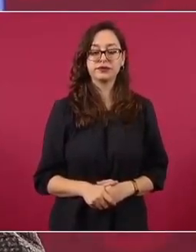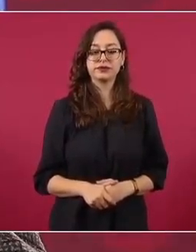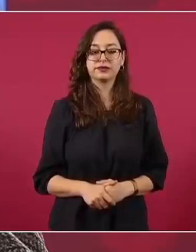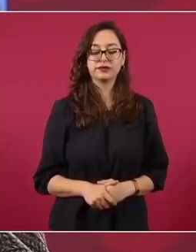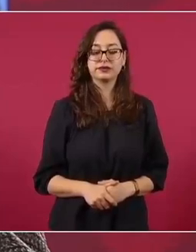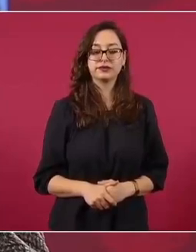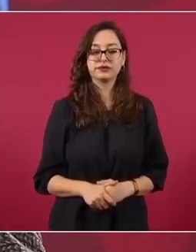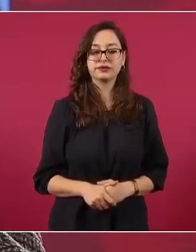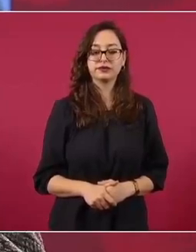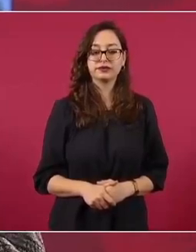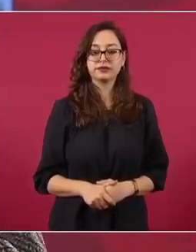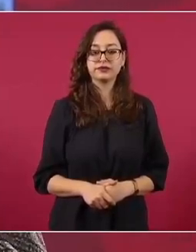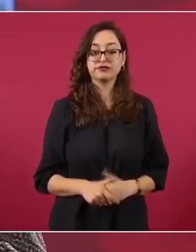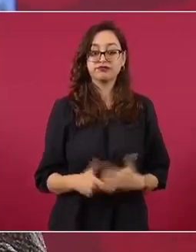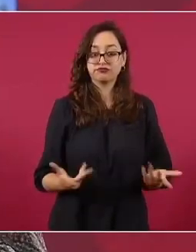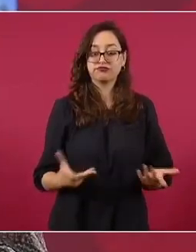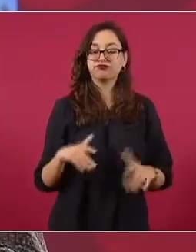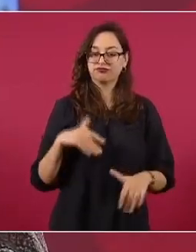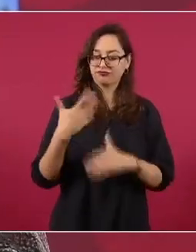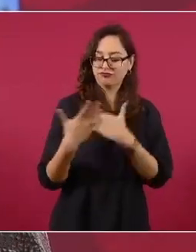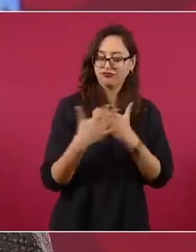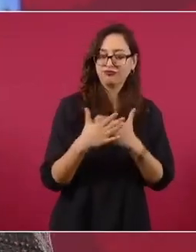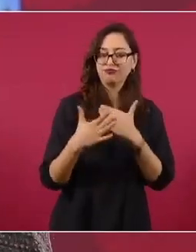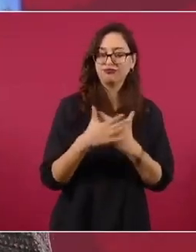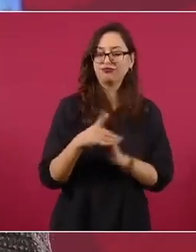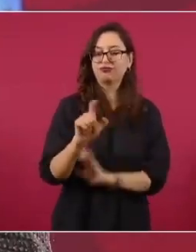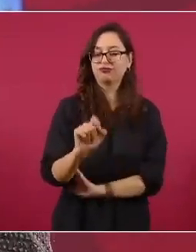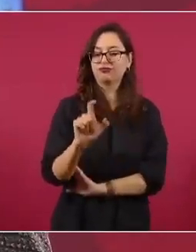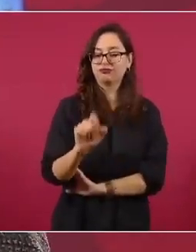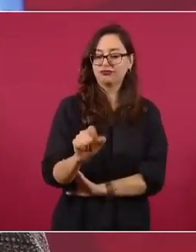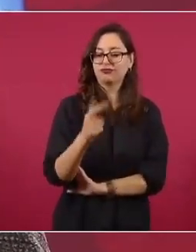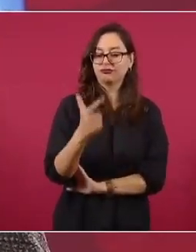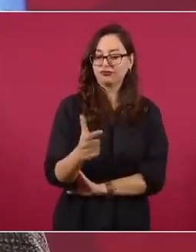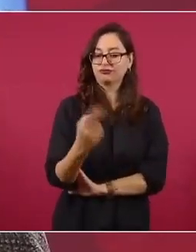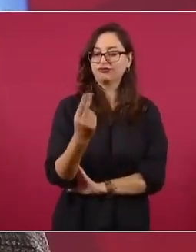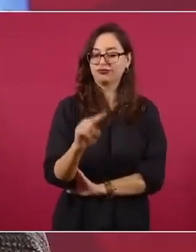el festejo debe dar a conocer